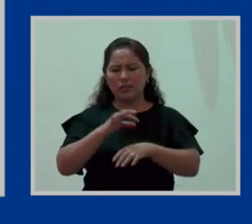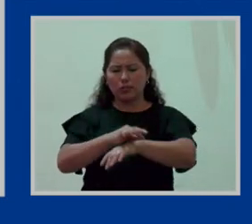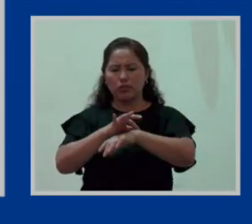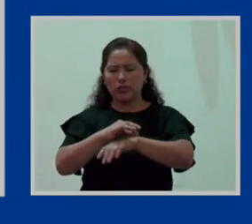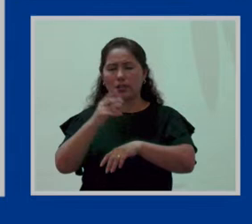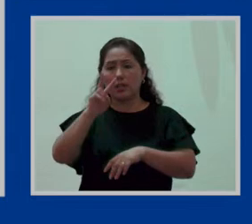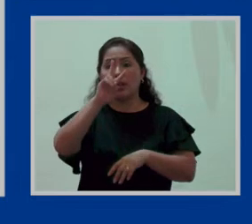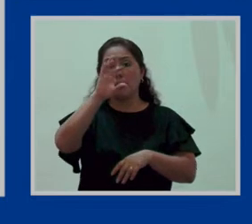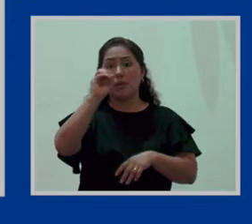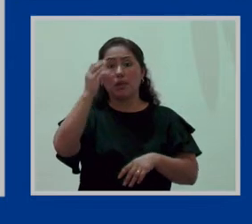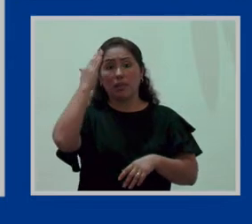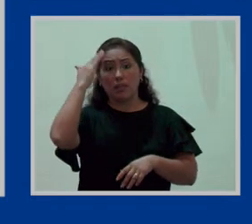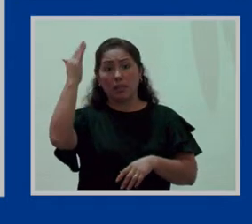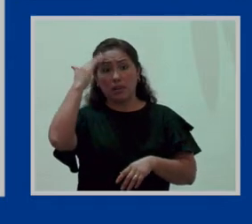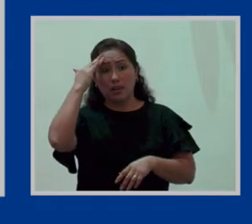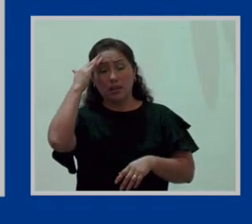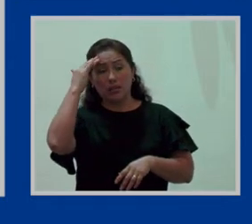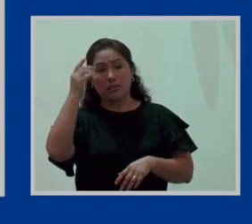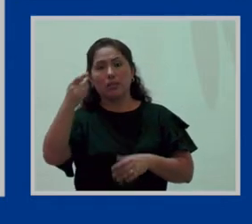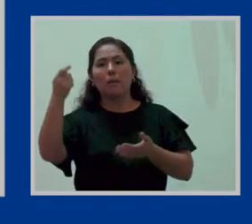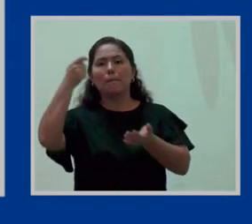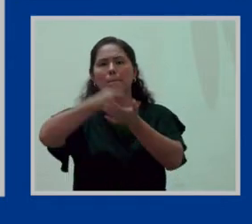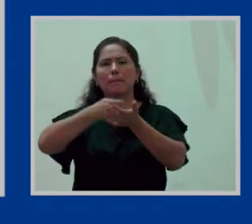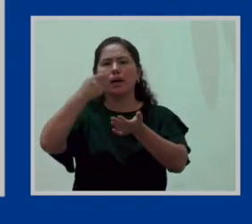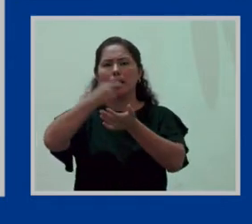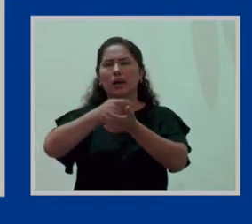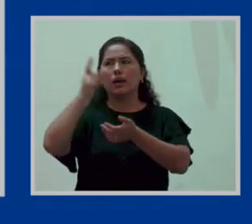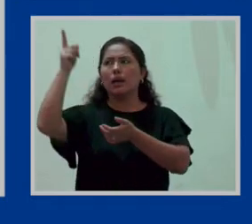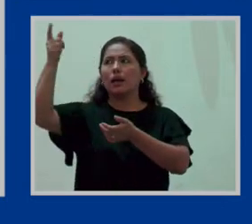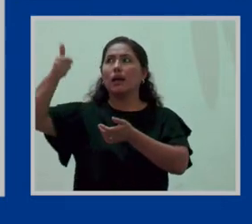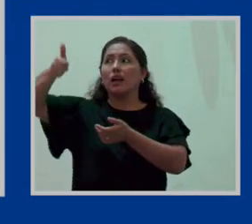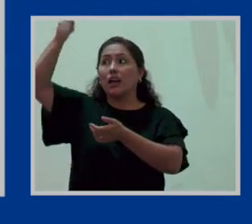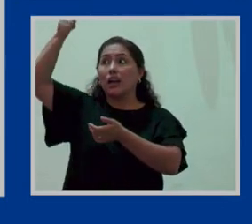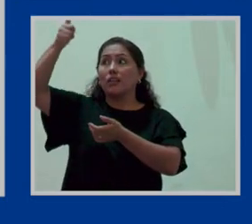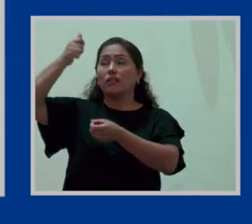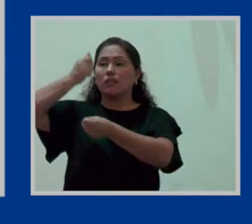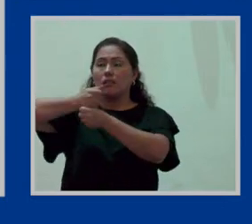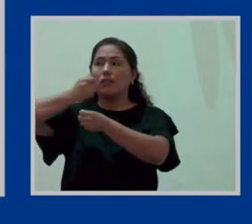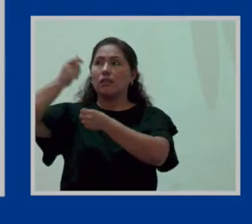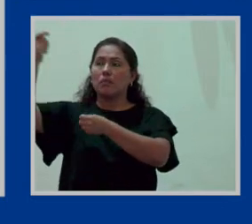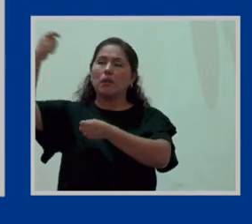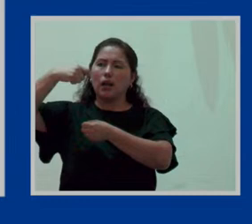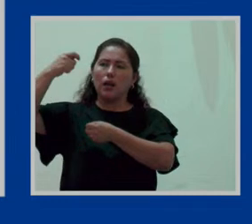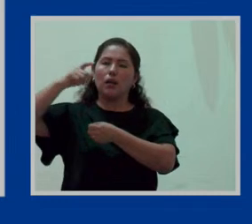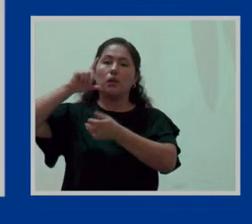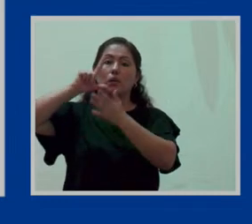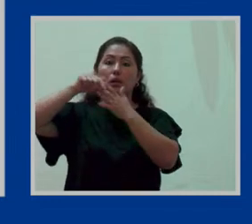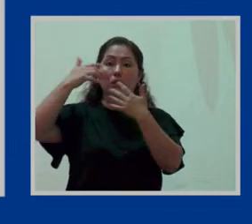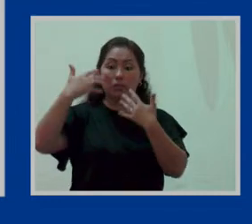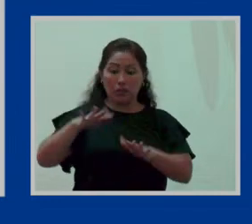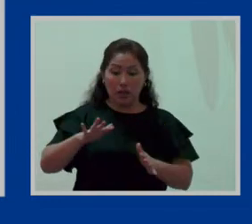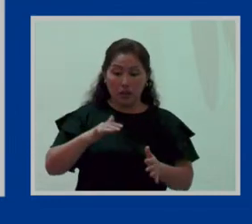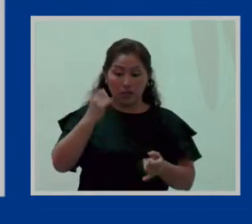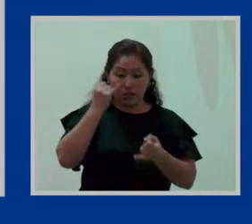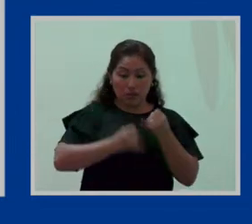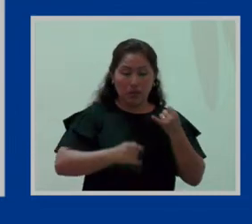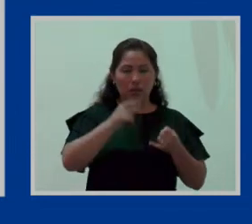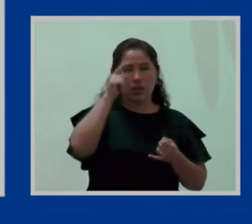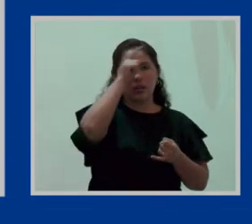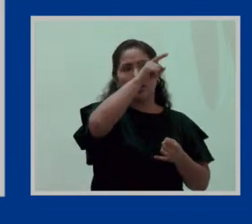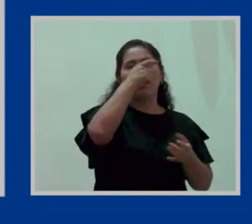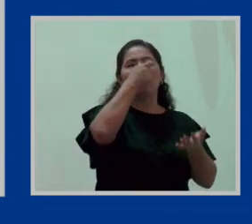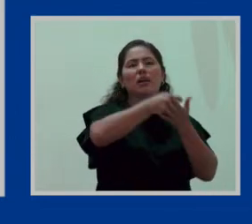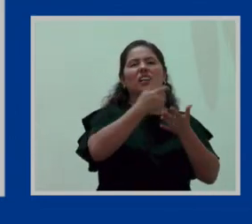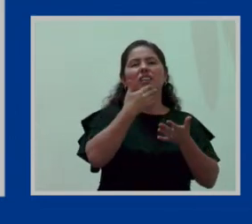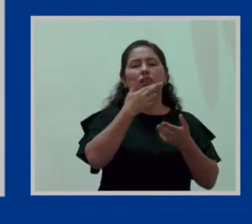primeros 20 días los paga el empleador y los demás es salud, ¿cierto? Aquí es esa